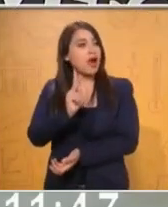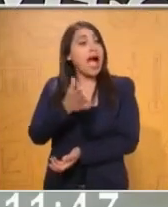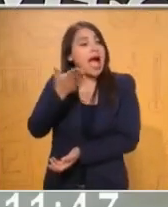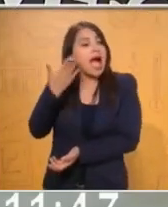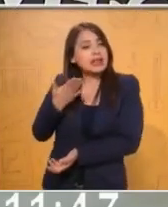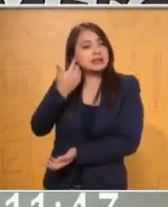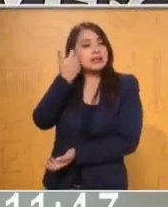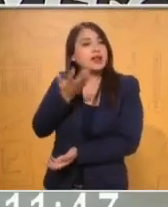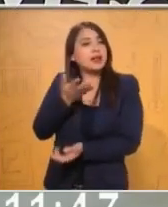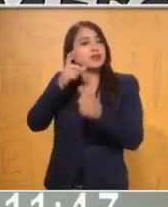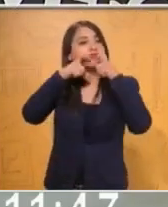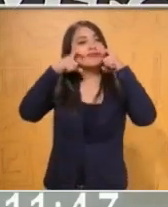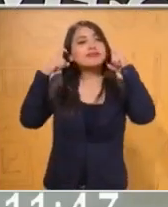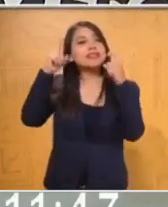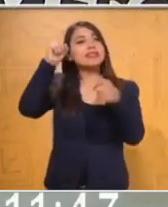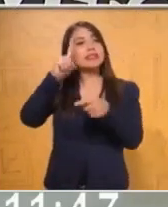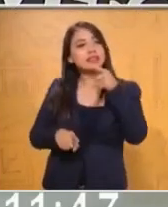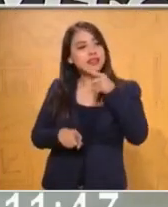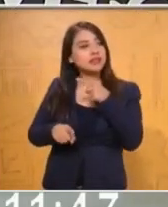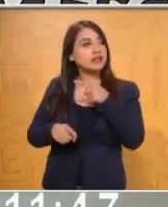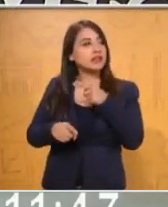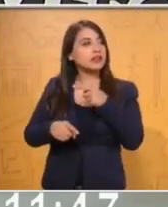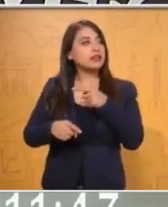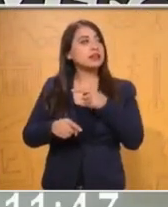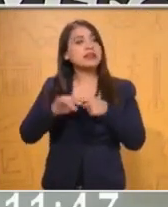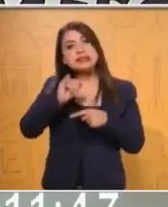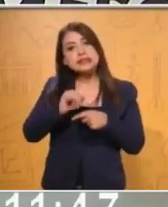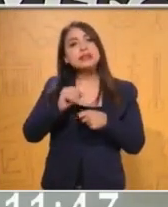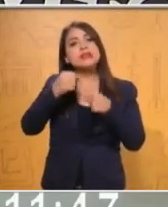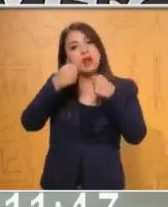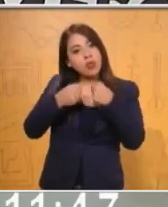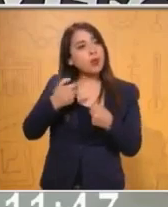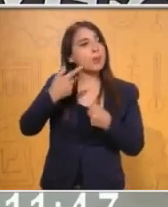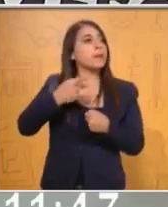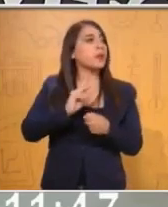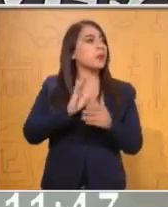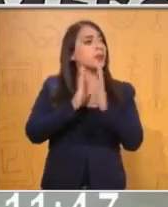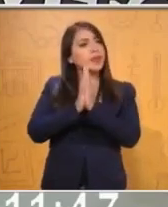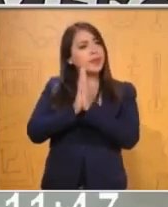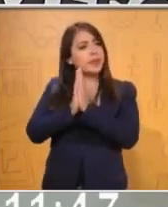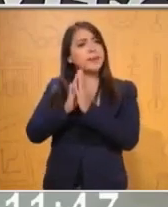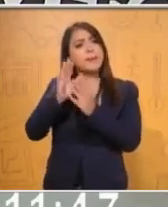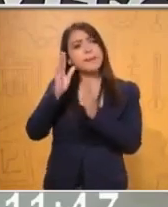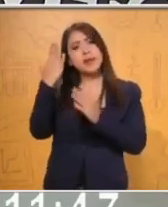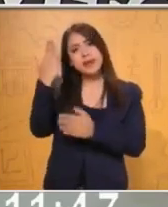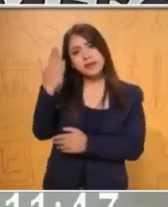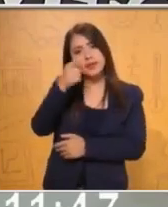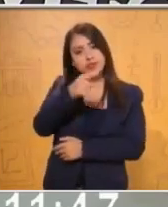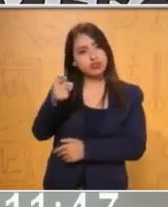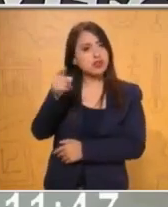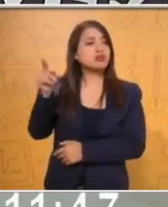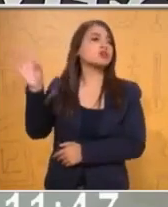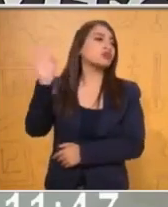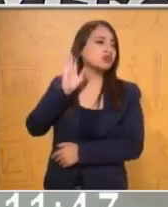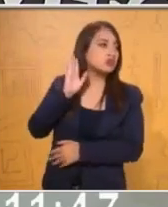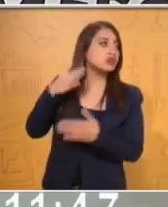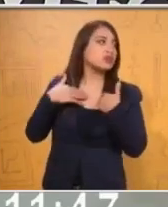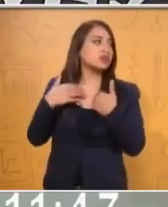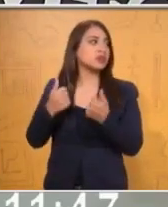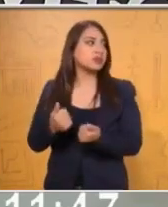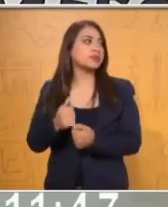quitarnos esto, sobre todo por seguridad. Traemos nuestro cubrebocas, pero le a pedir a mis compañeros y sobre todo para que nos escuchen y nos entiendan.